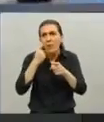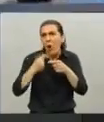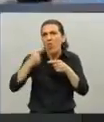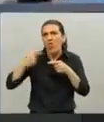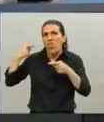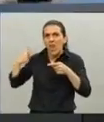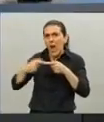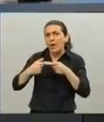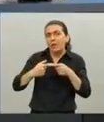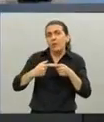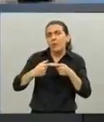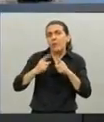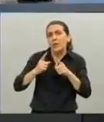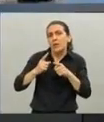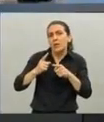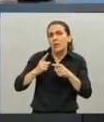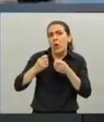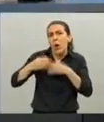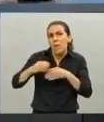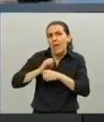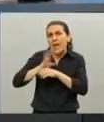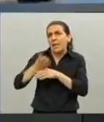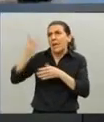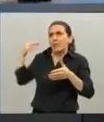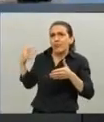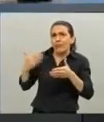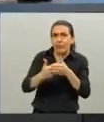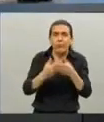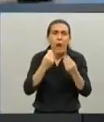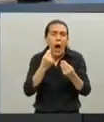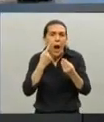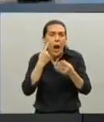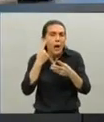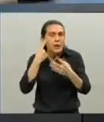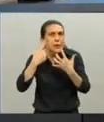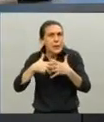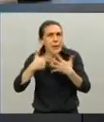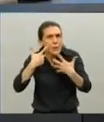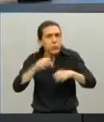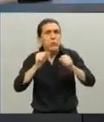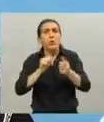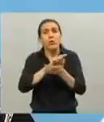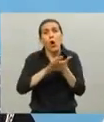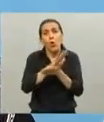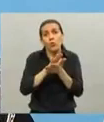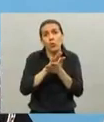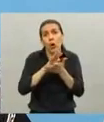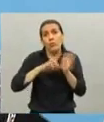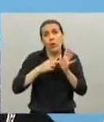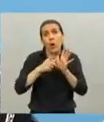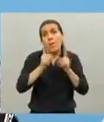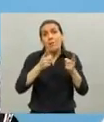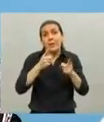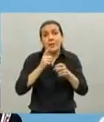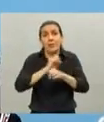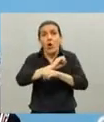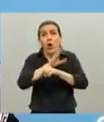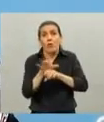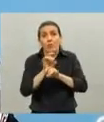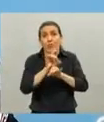días y todo este tiempo, en encontrar una solución al problema que estamos atravesando, que es el problema de la pandemia.